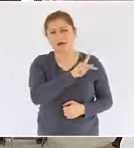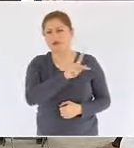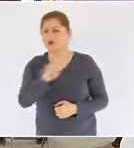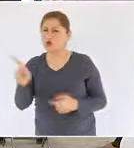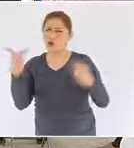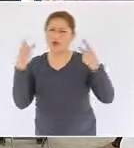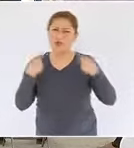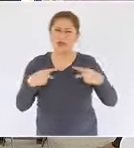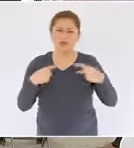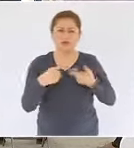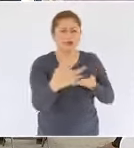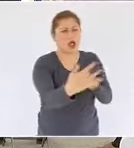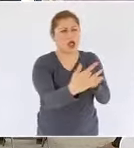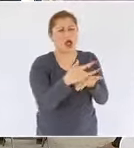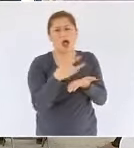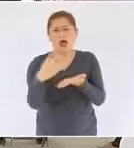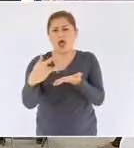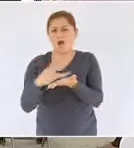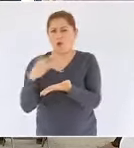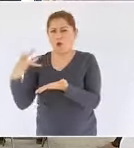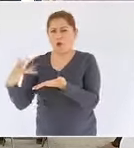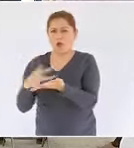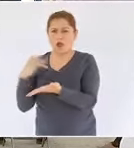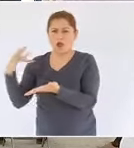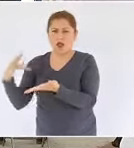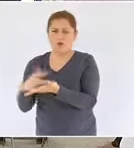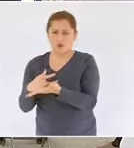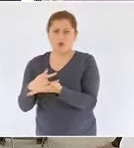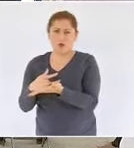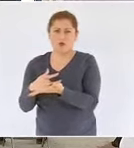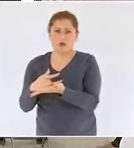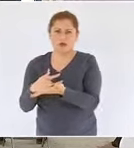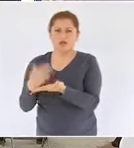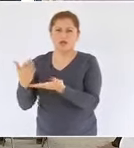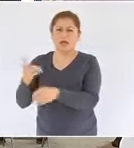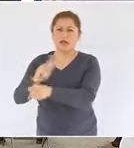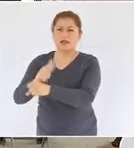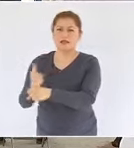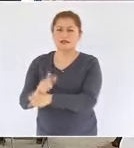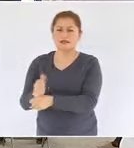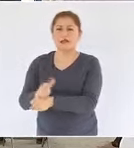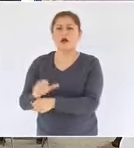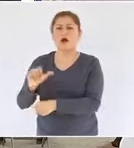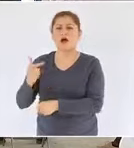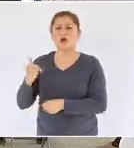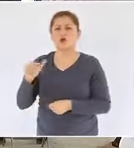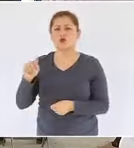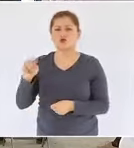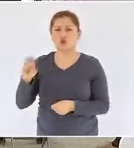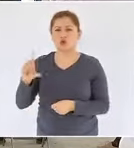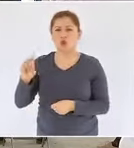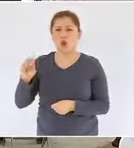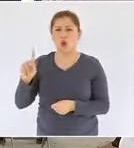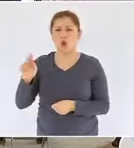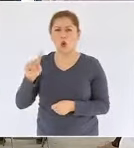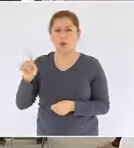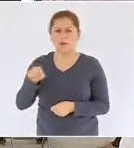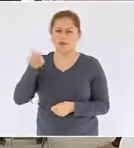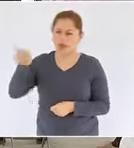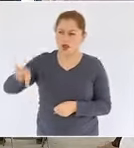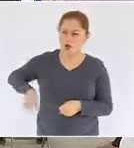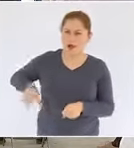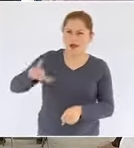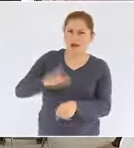hemos recibido a lo largo de este tiempo del licenciado Adán Augusto López Hernández gobernador del estado de Tabasco.